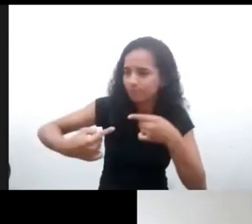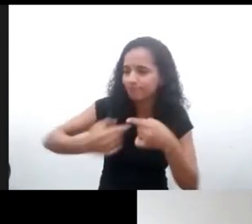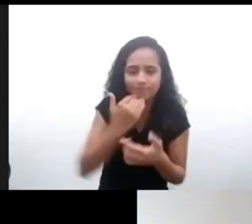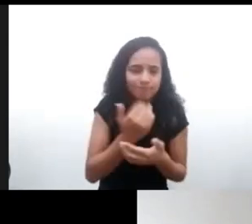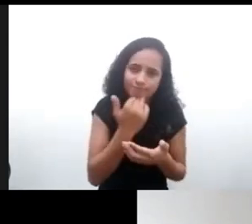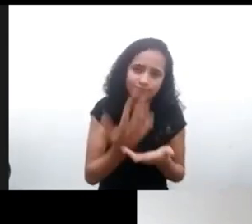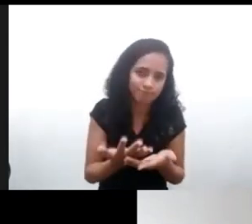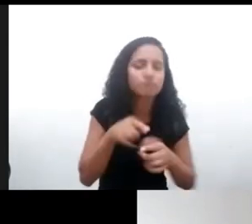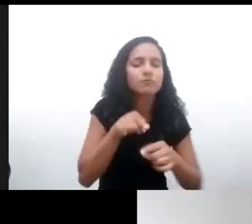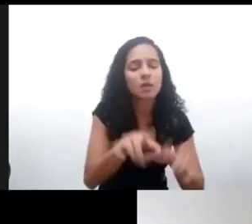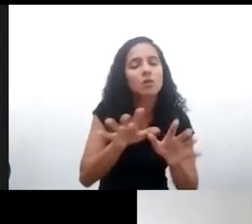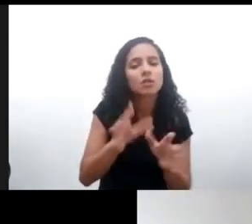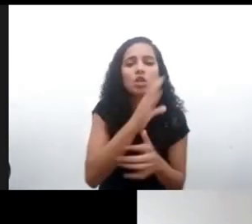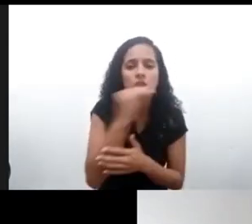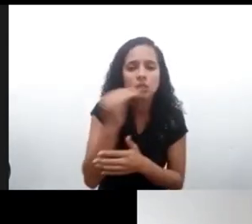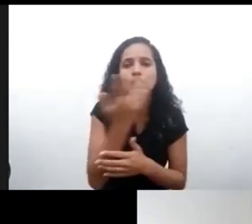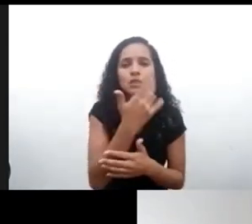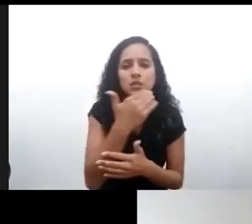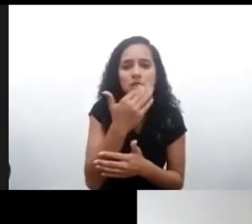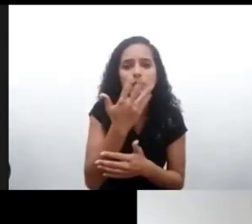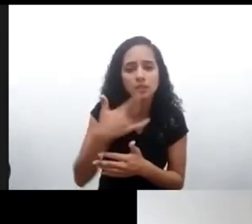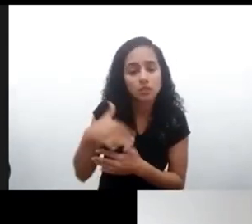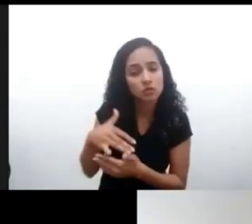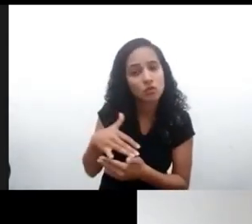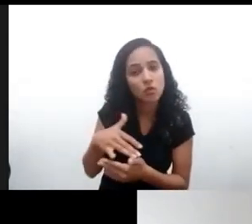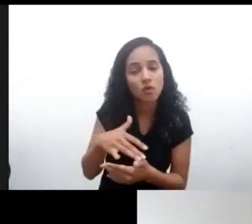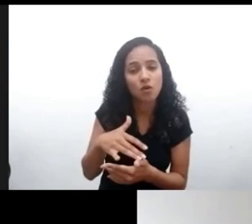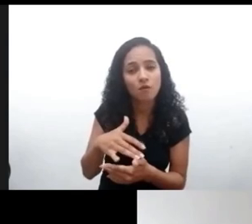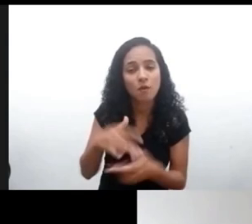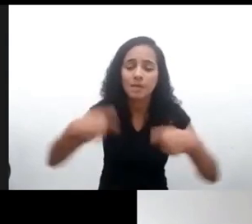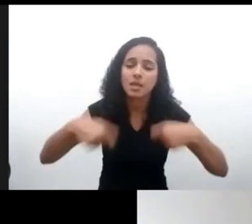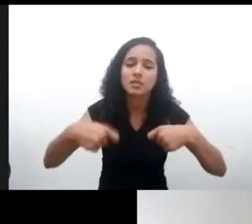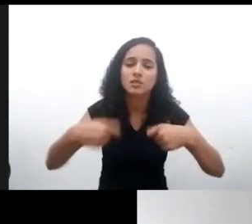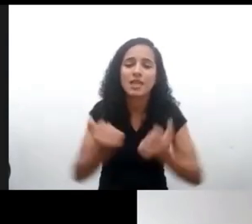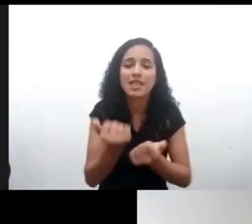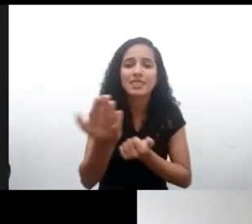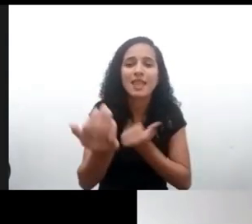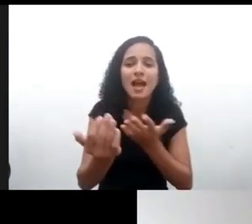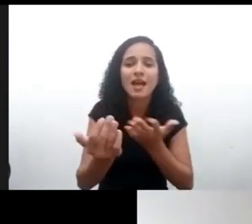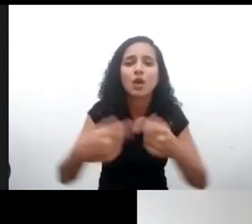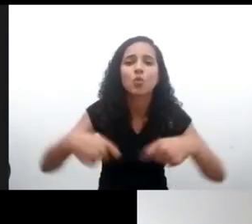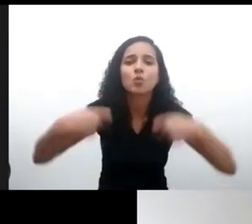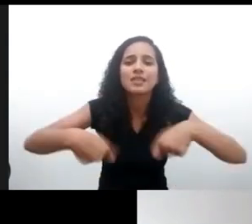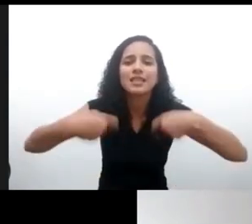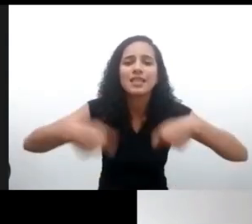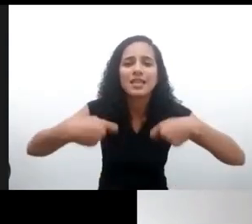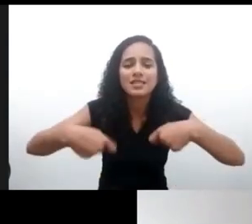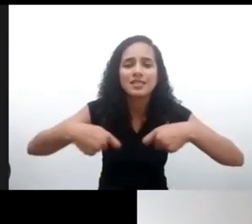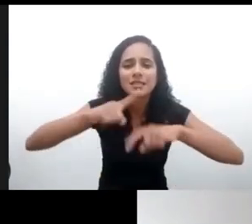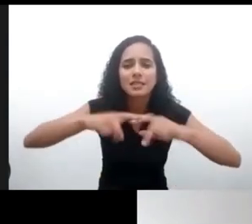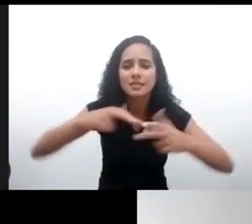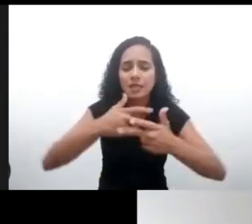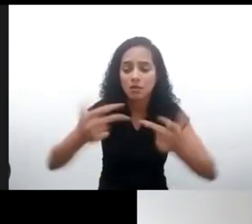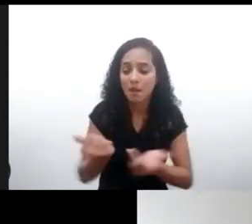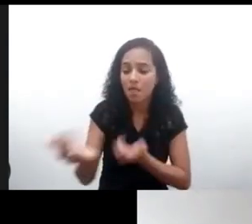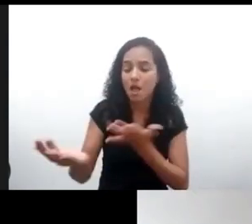solo, no funciona si no tienen las condiciones necesarias para poder implementarlas en su vida diaria, para poder pensar en sus futuros.